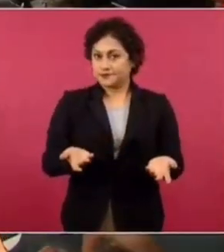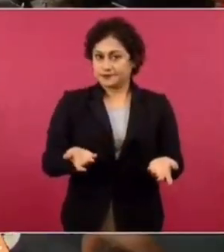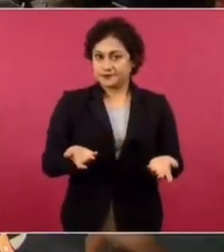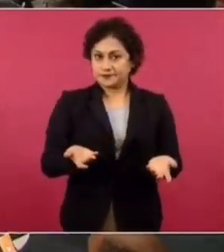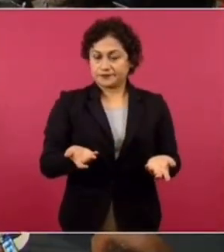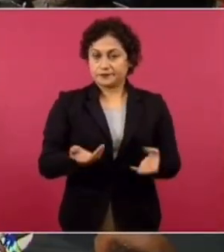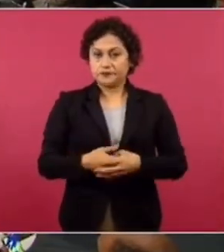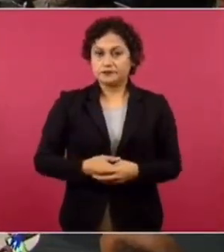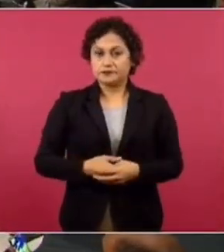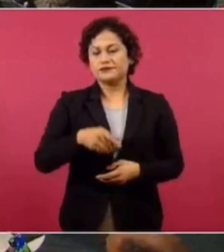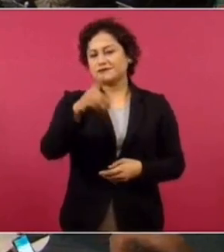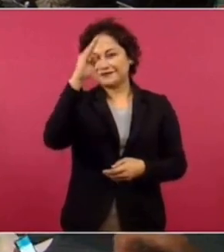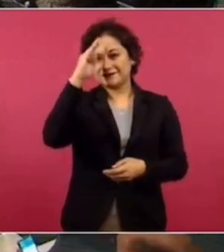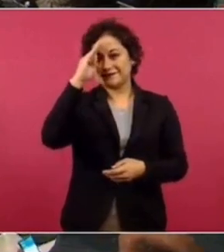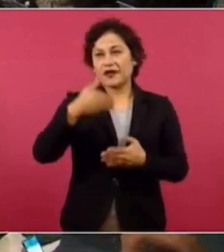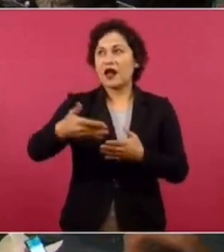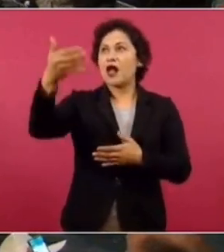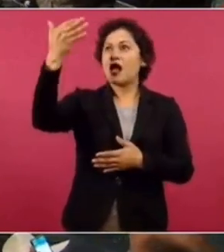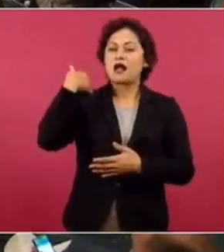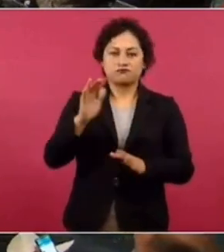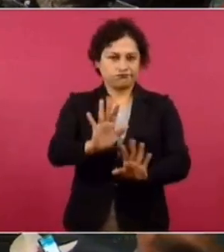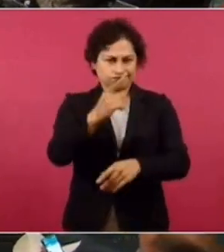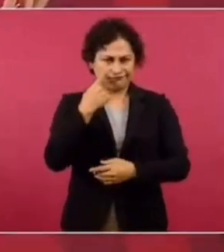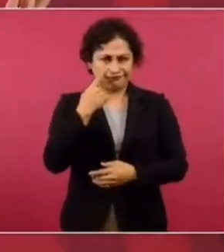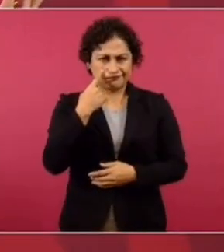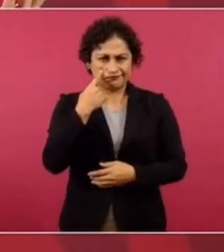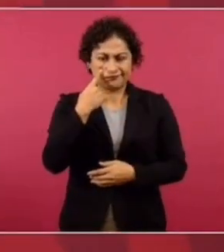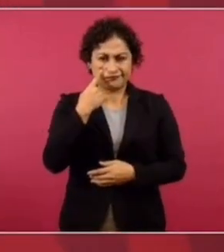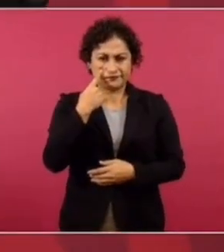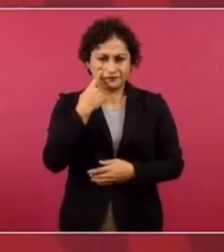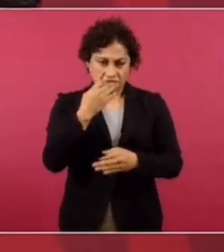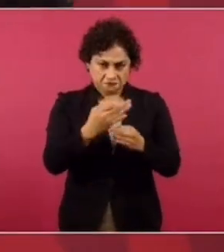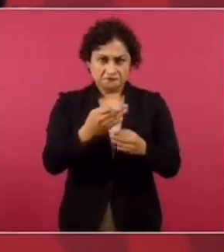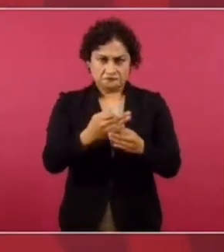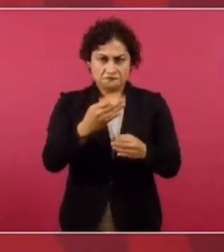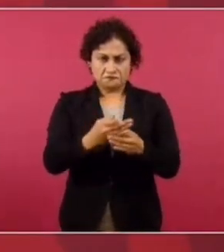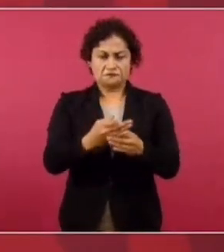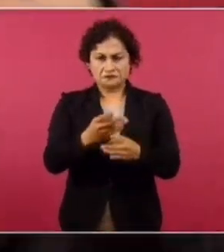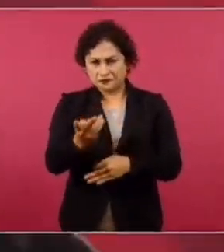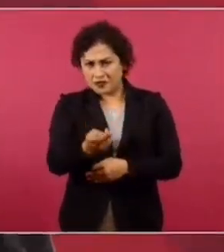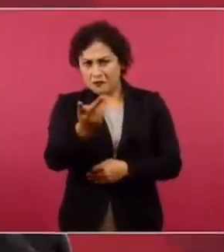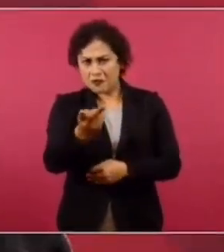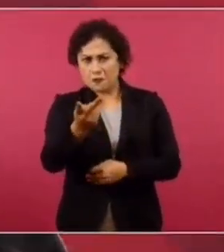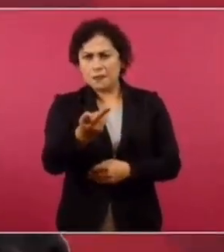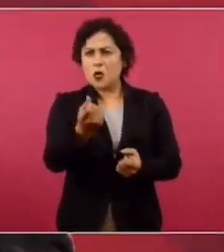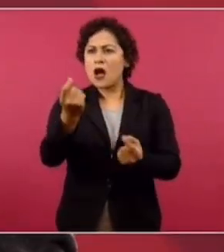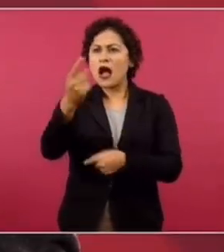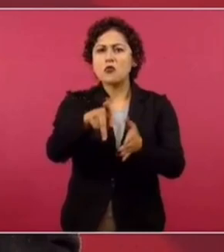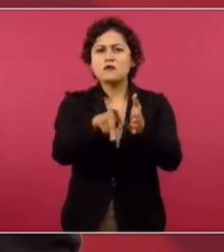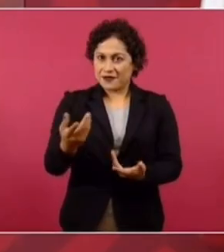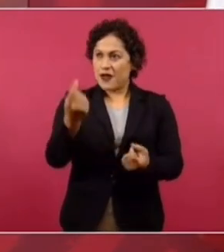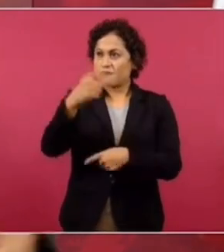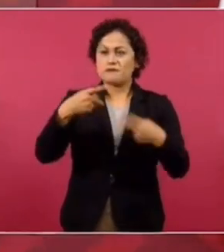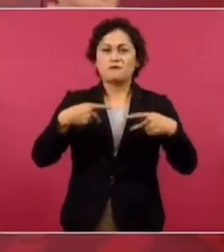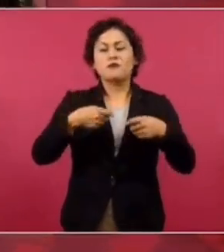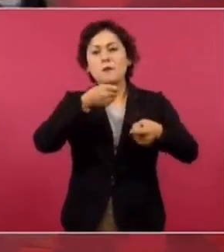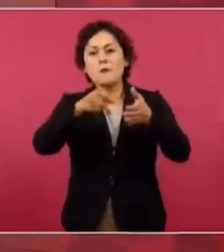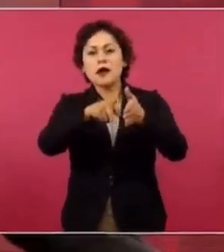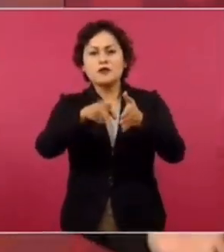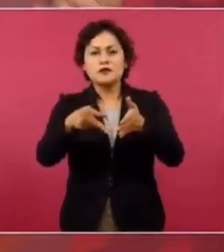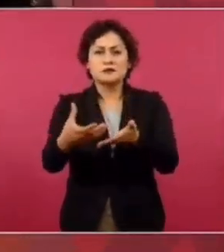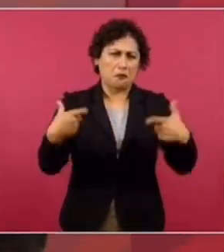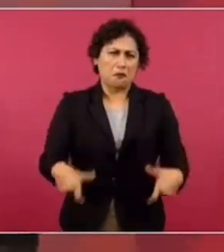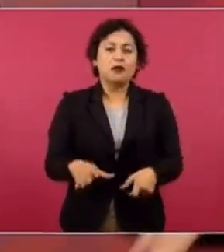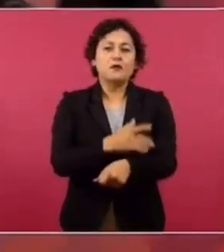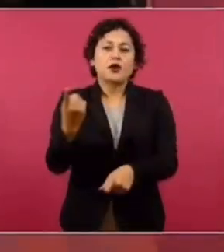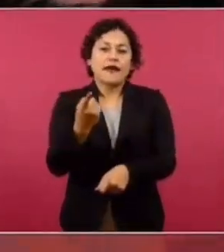hace falta ir muy lejos, porque hay un grupo de periodistas tan ricos en el país, porque formaban parte